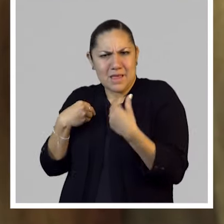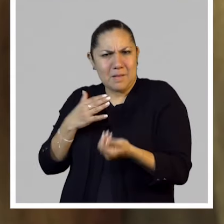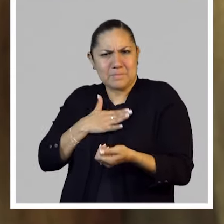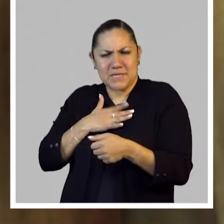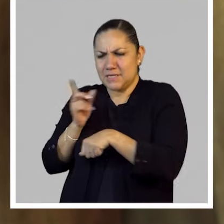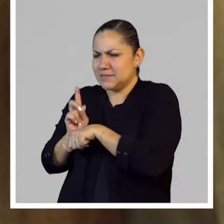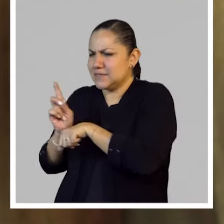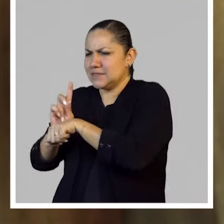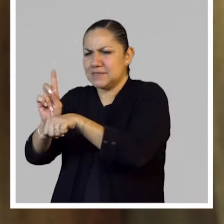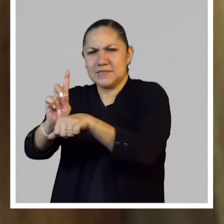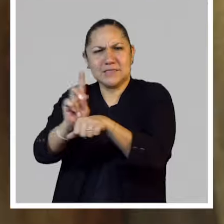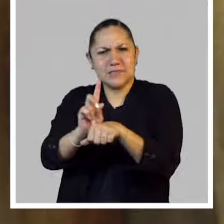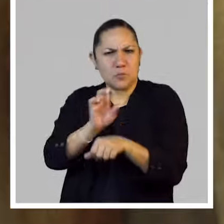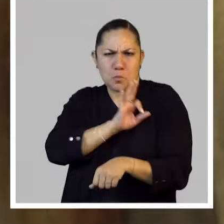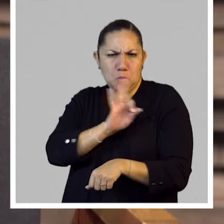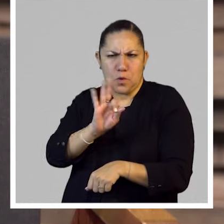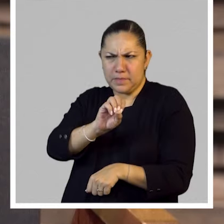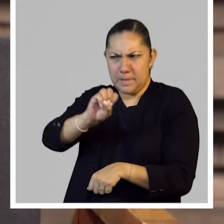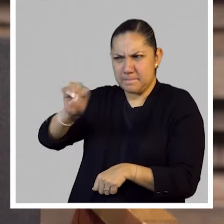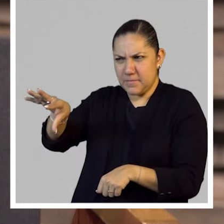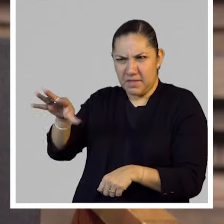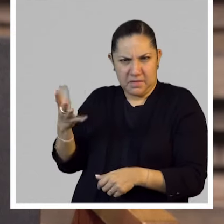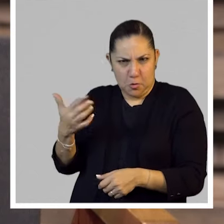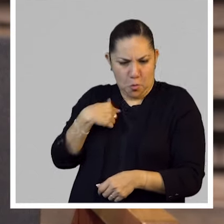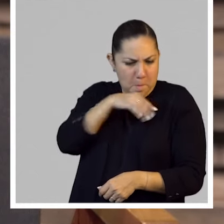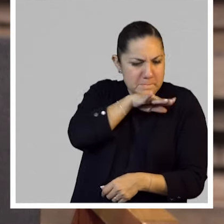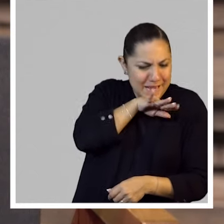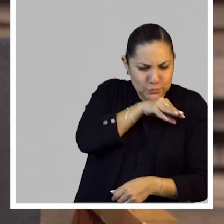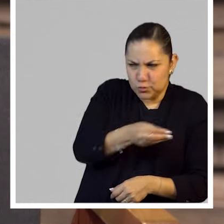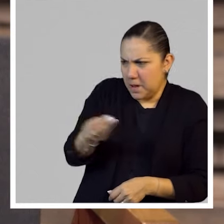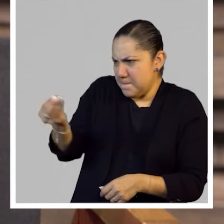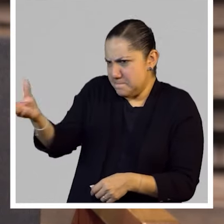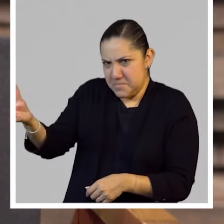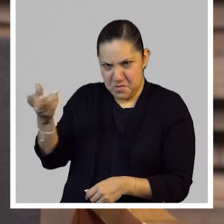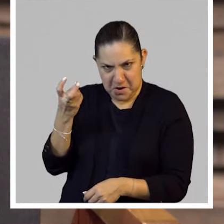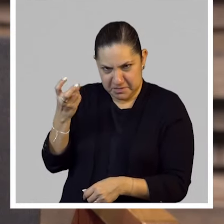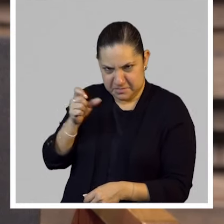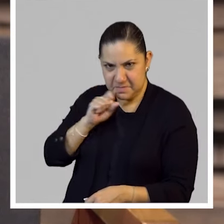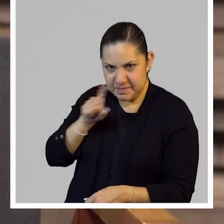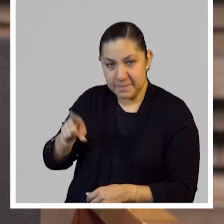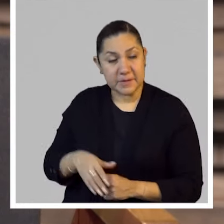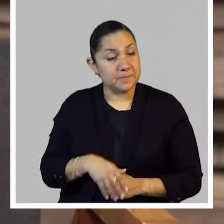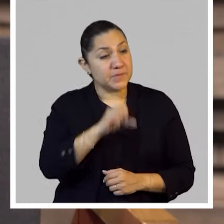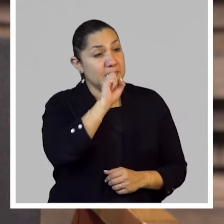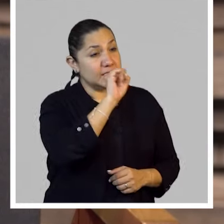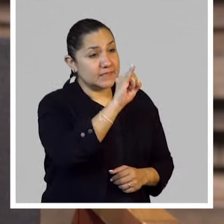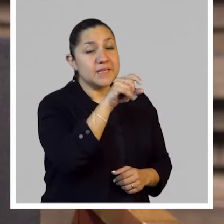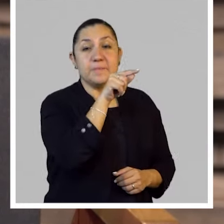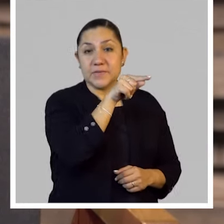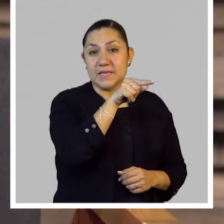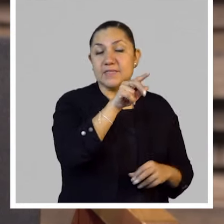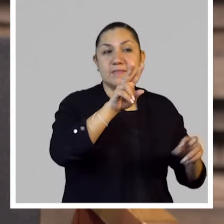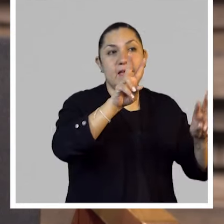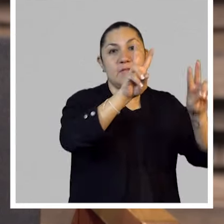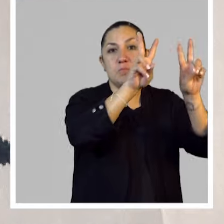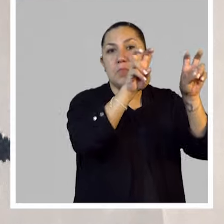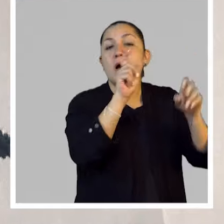o sea... Sí, sí. Sí, también es una pieza que nos encanta, que se llama Pon un objeto cotidiano aquí. Y,